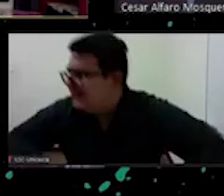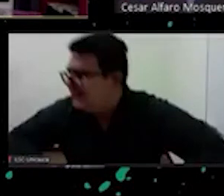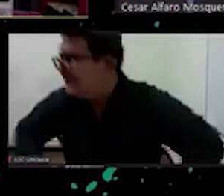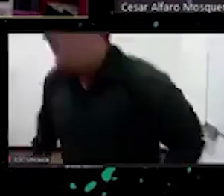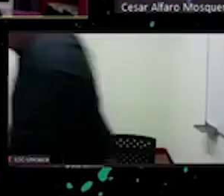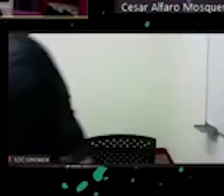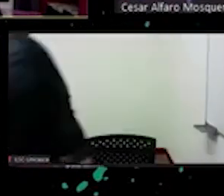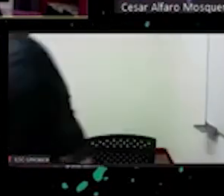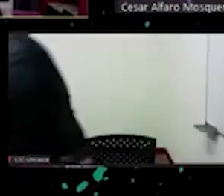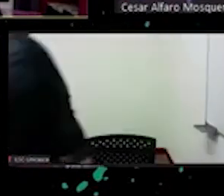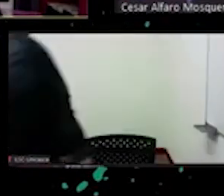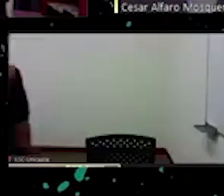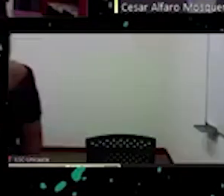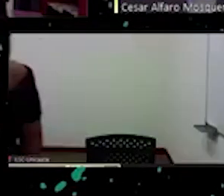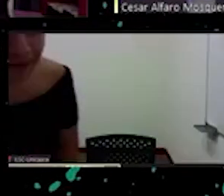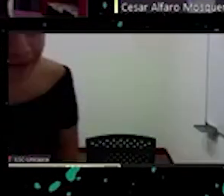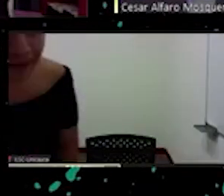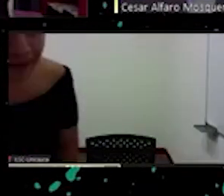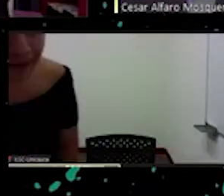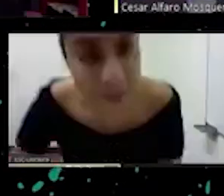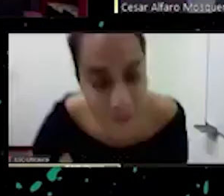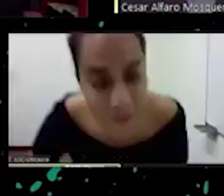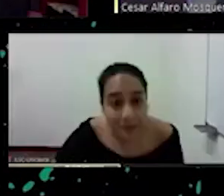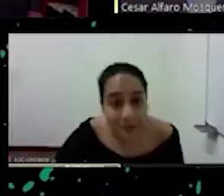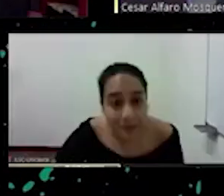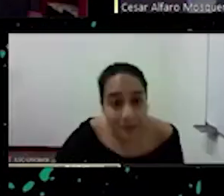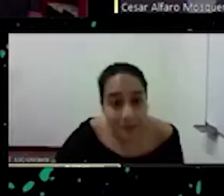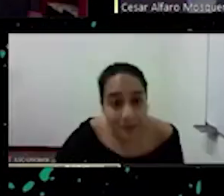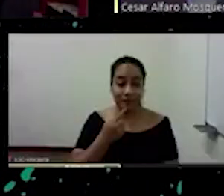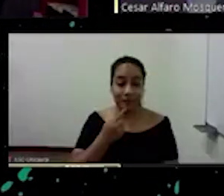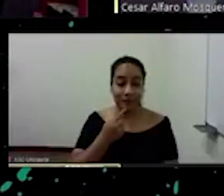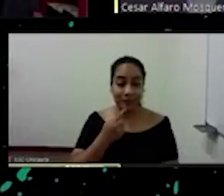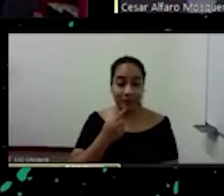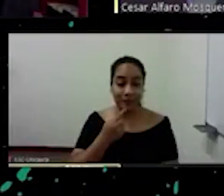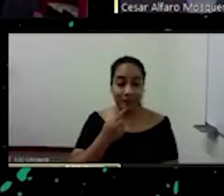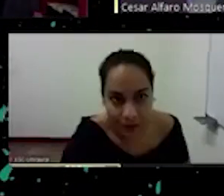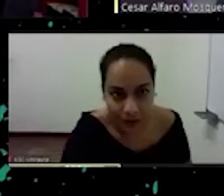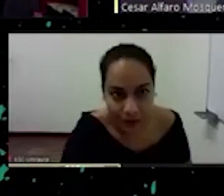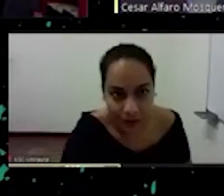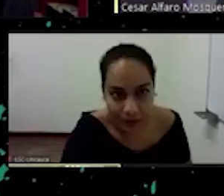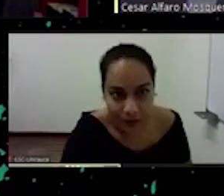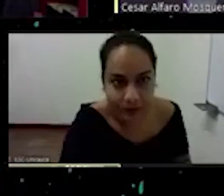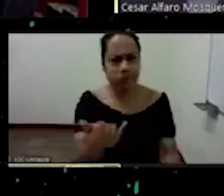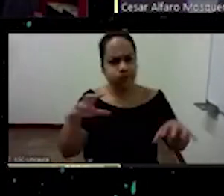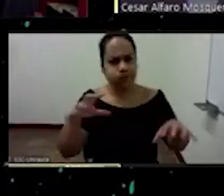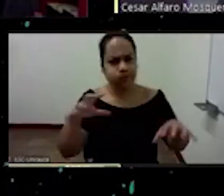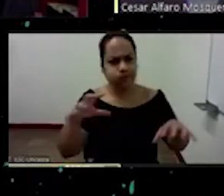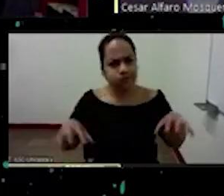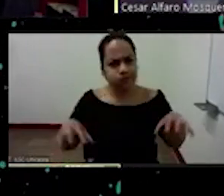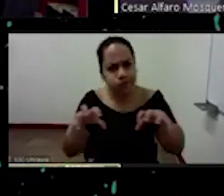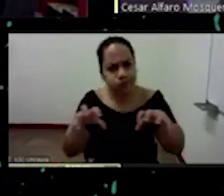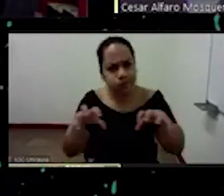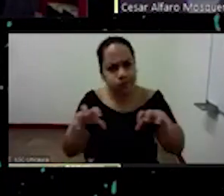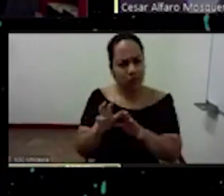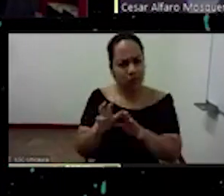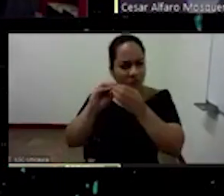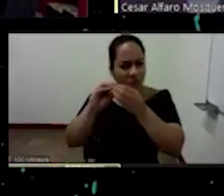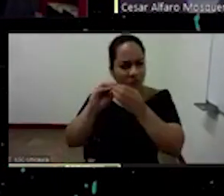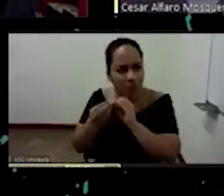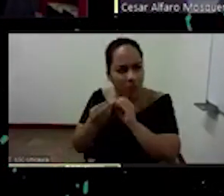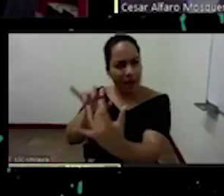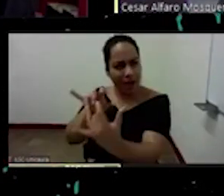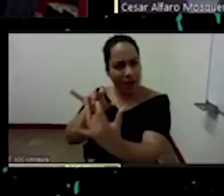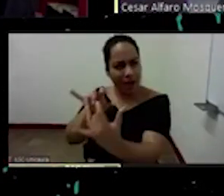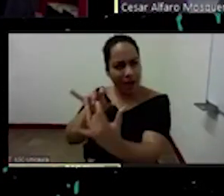bueno habría que ver si esa dinámica revolucionaria de China tanto política